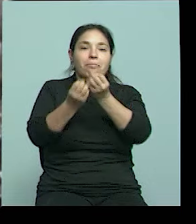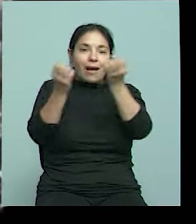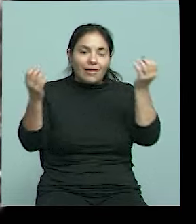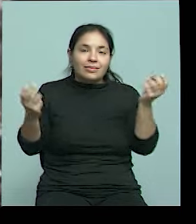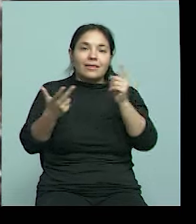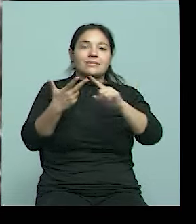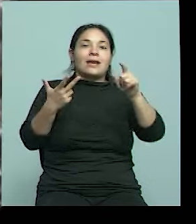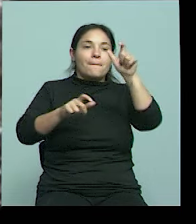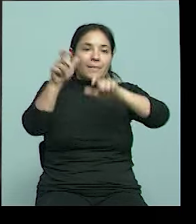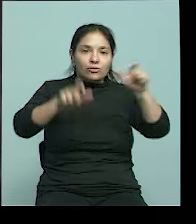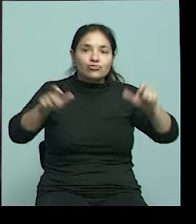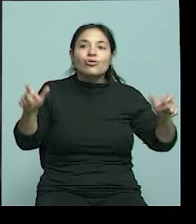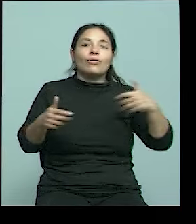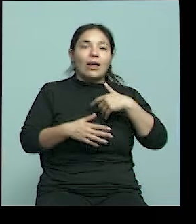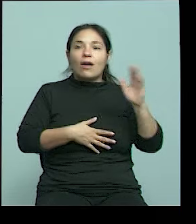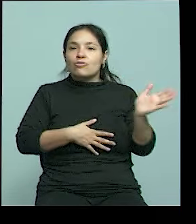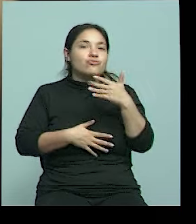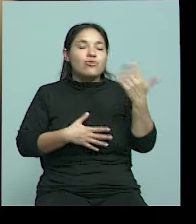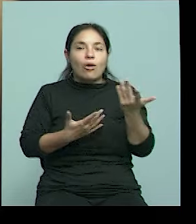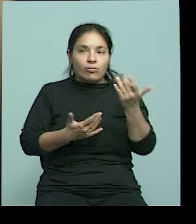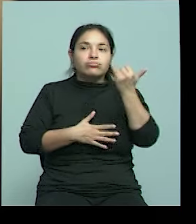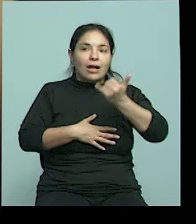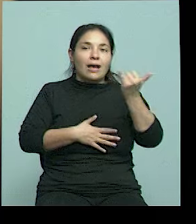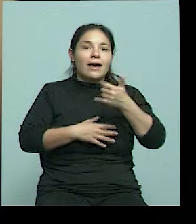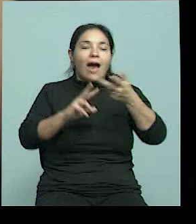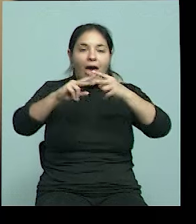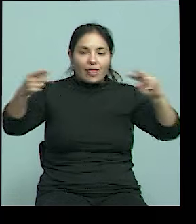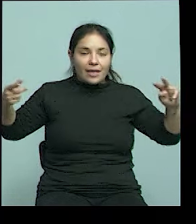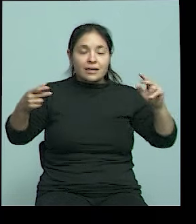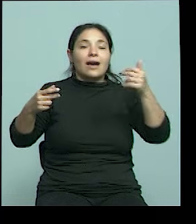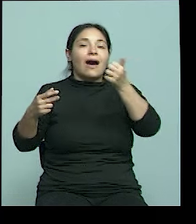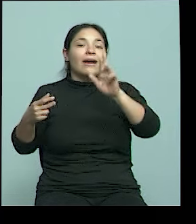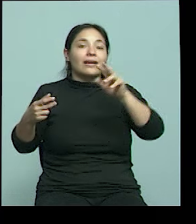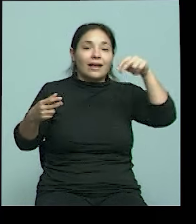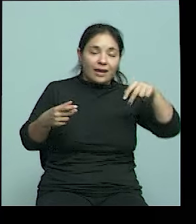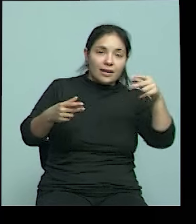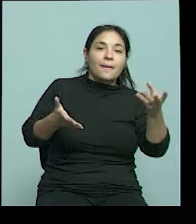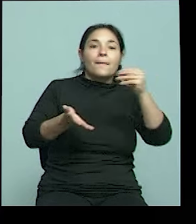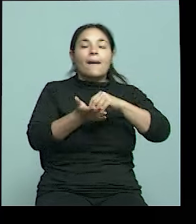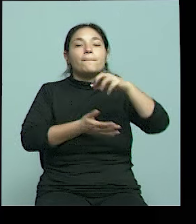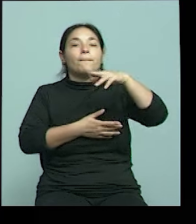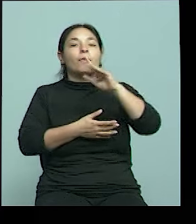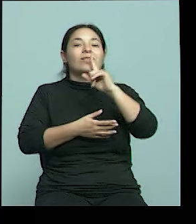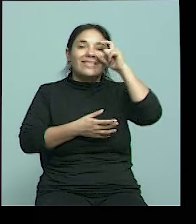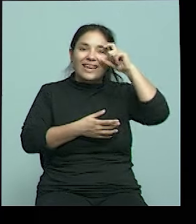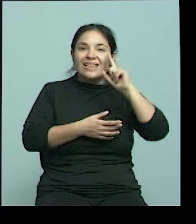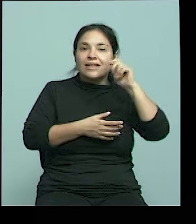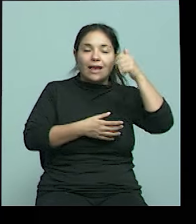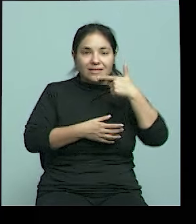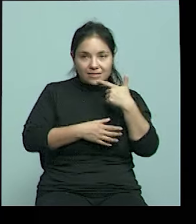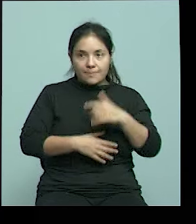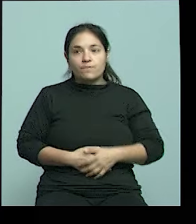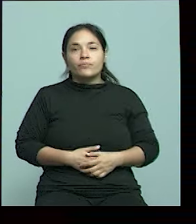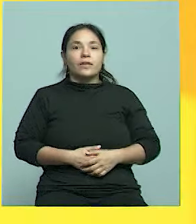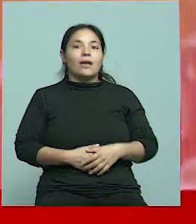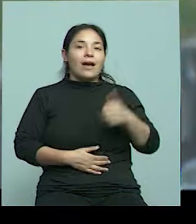hongos, todos estamos formados por todas estas moléculas de ADN, ARN y proteínas. El ADN nos hace a nosotros únicos